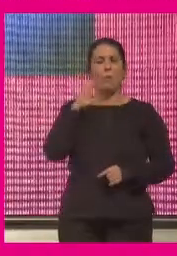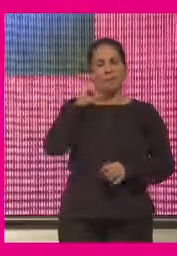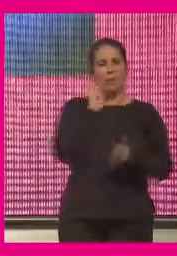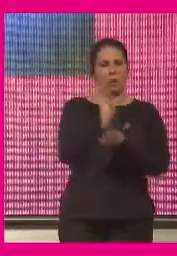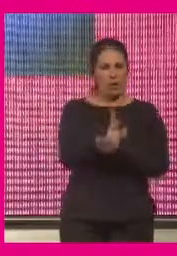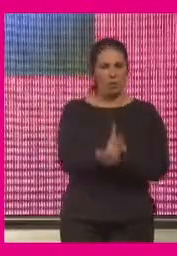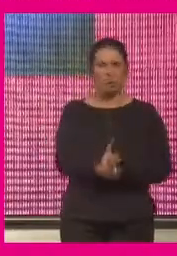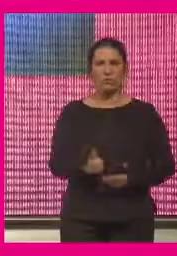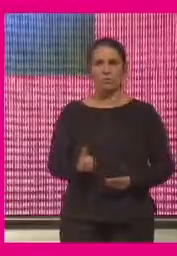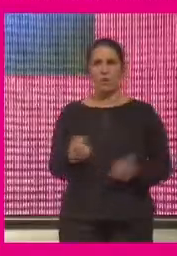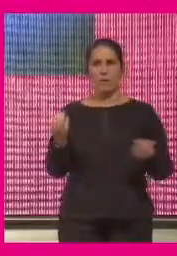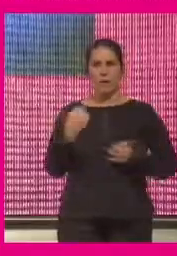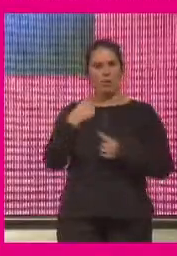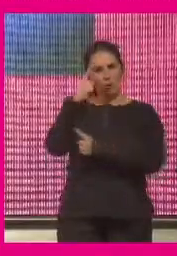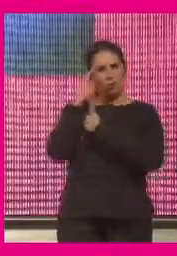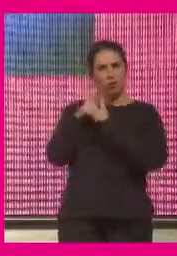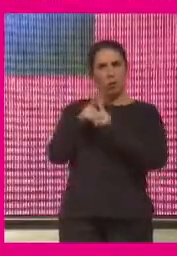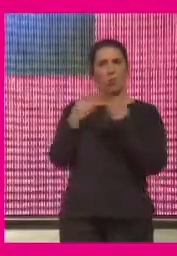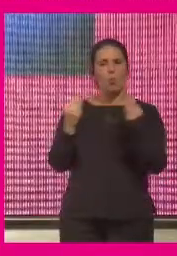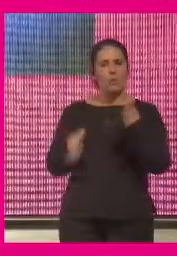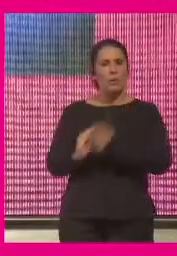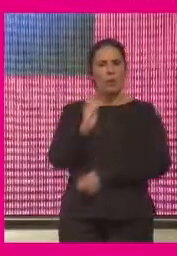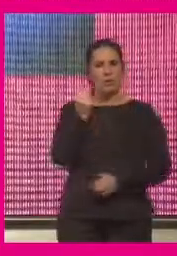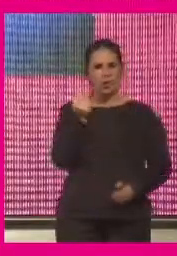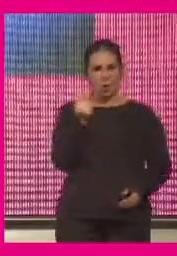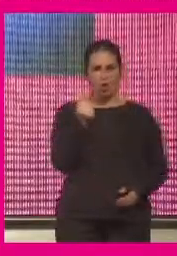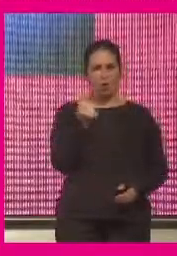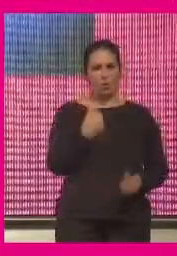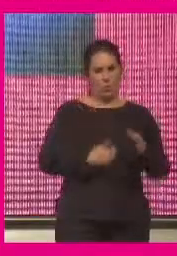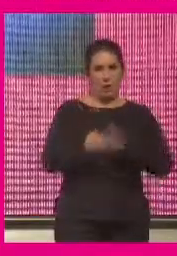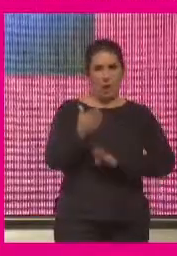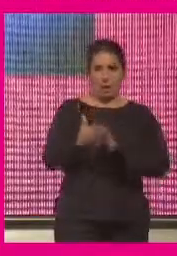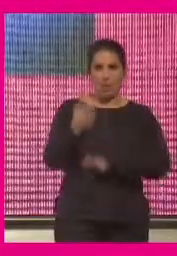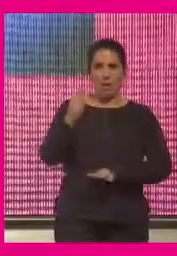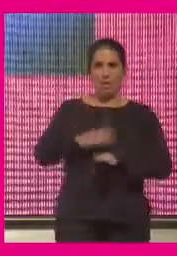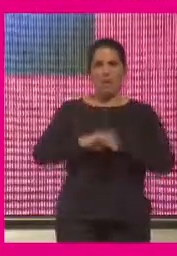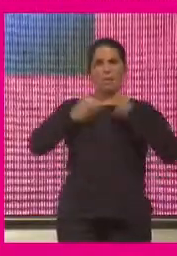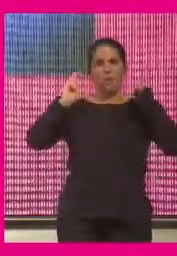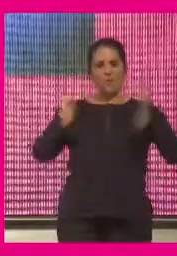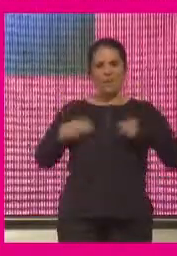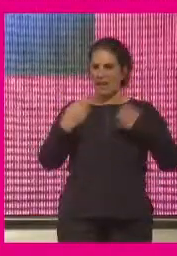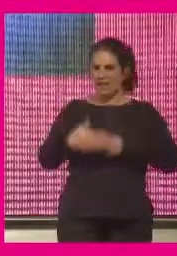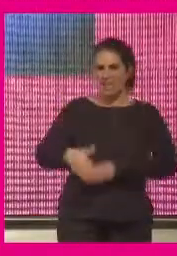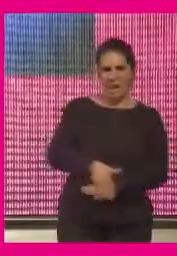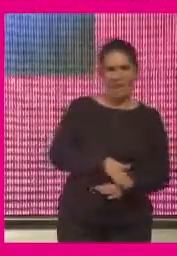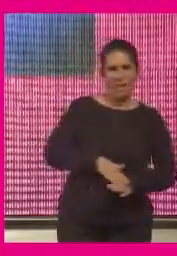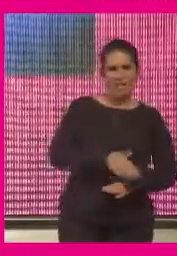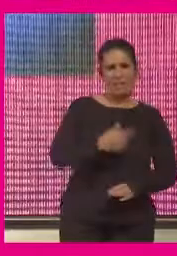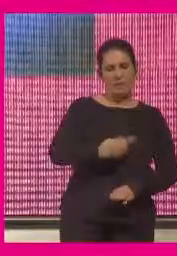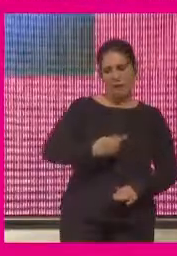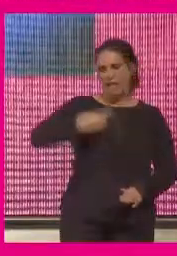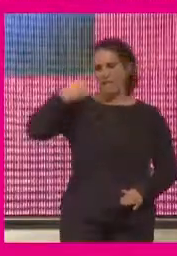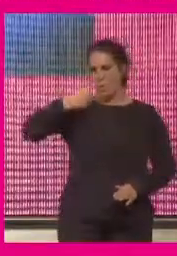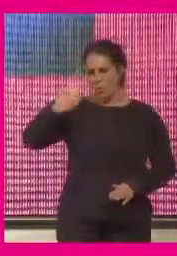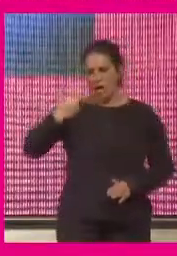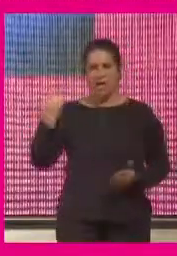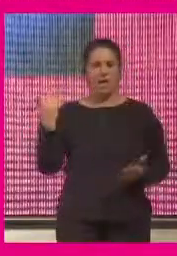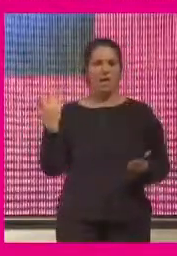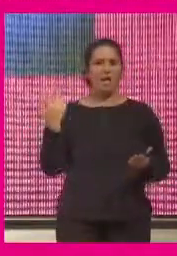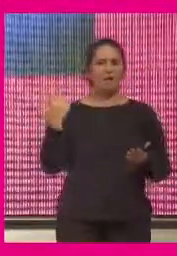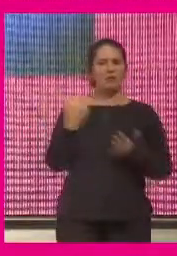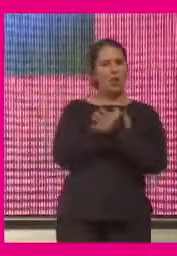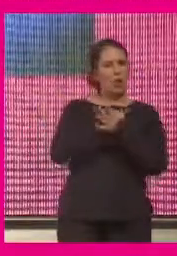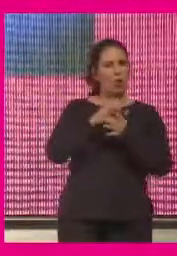vamos a dedicar muchísimo inversión a modificar la educación desde el origen primaria y secundaria en formatar vocaciones técnicas